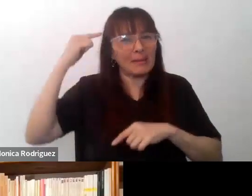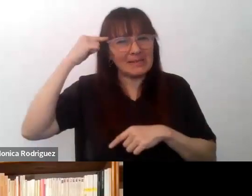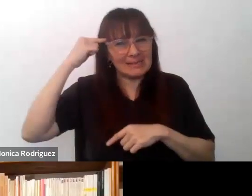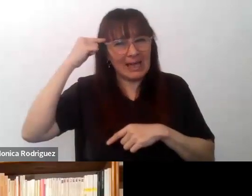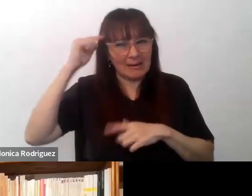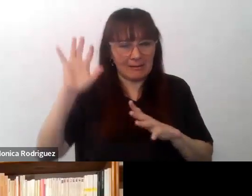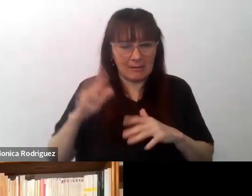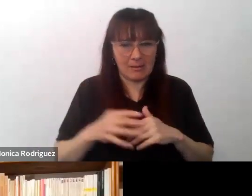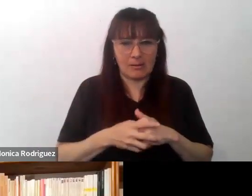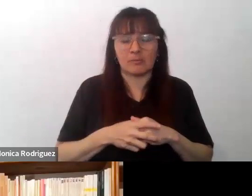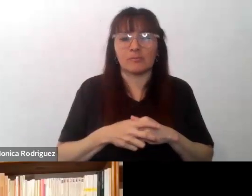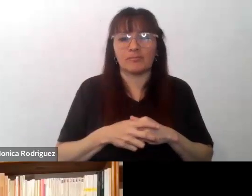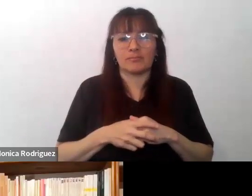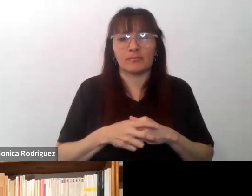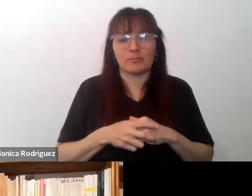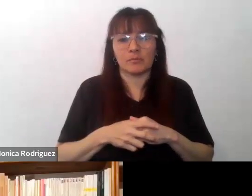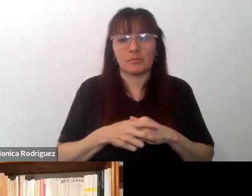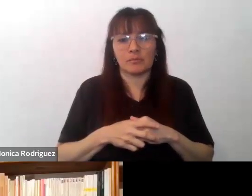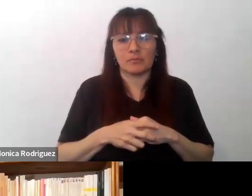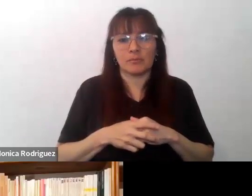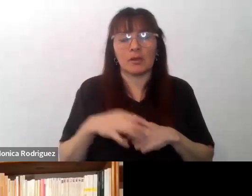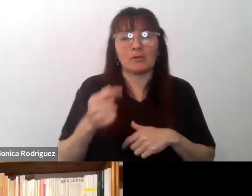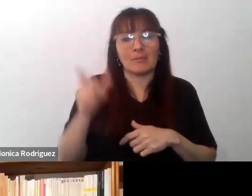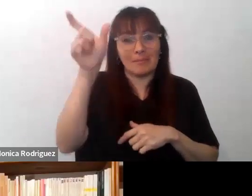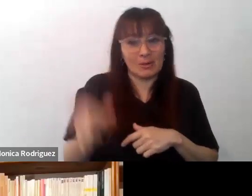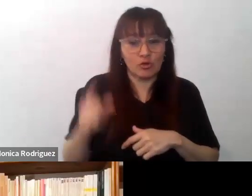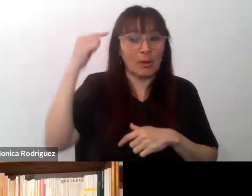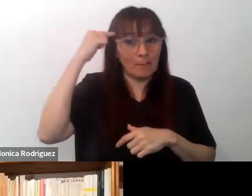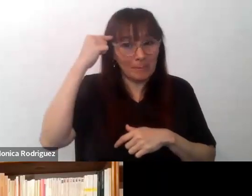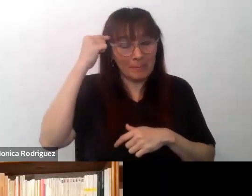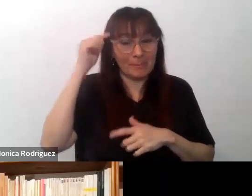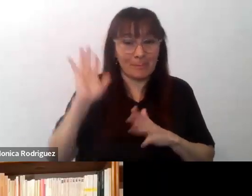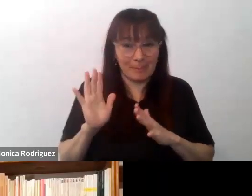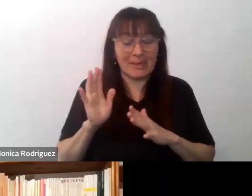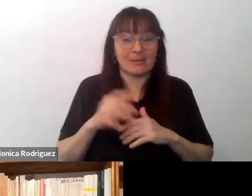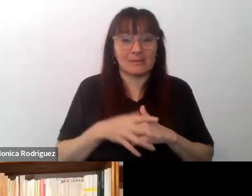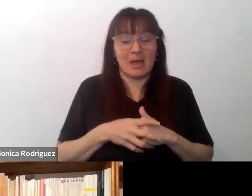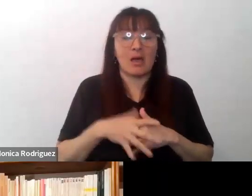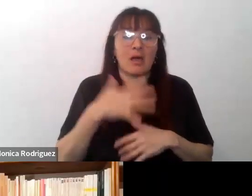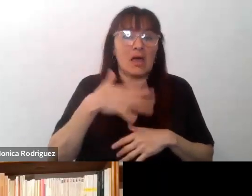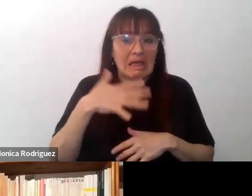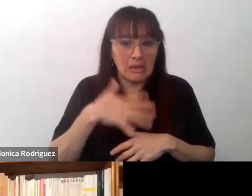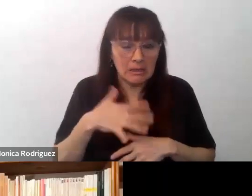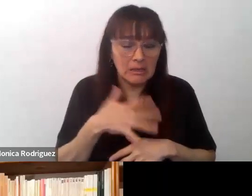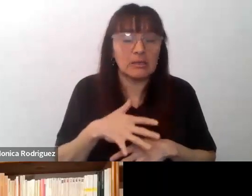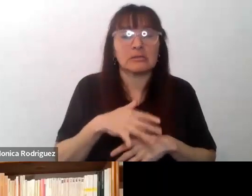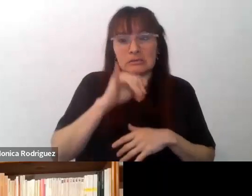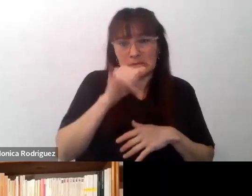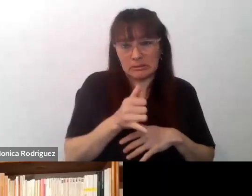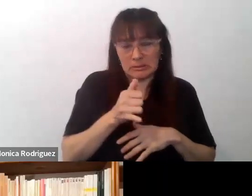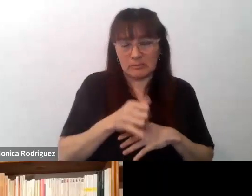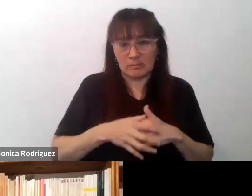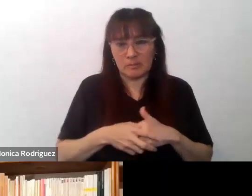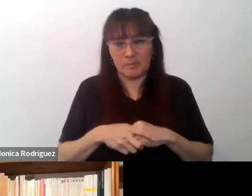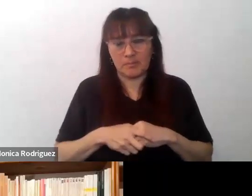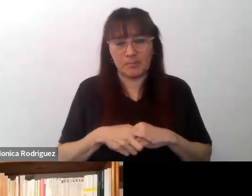considera la comprensión y la incomprensión como